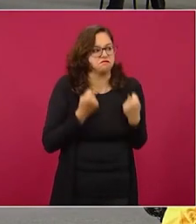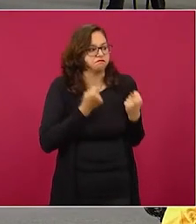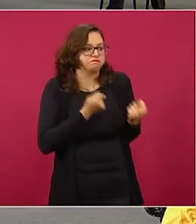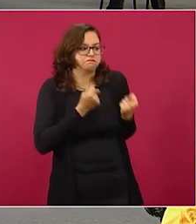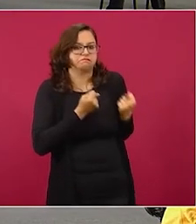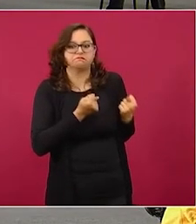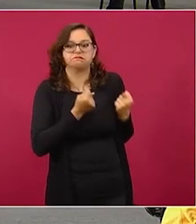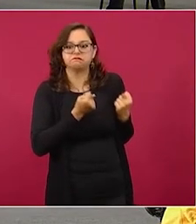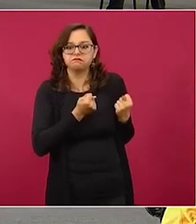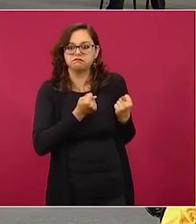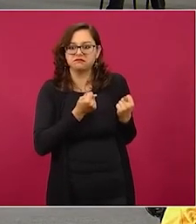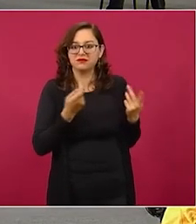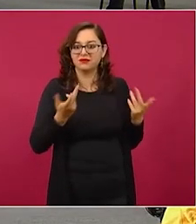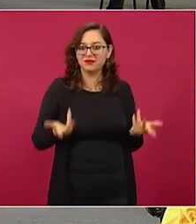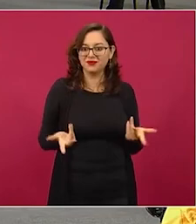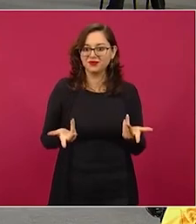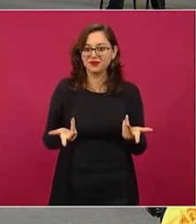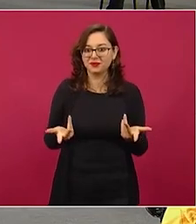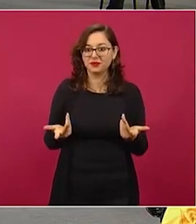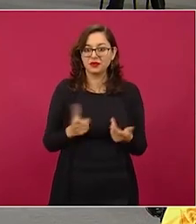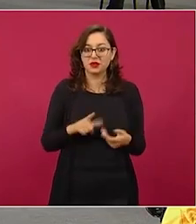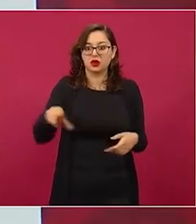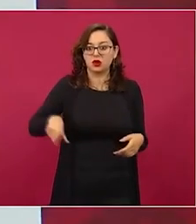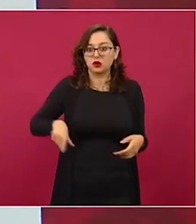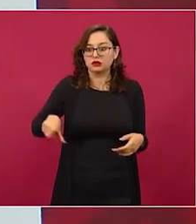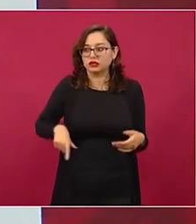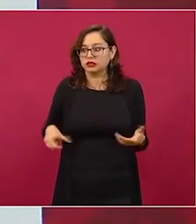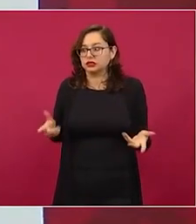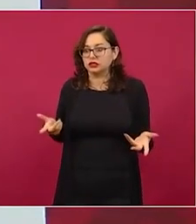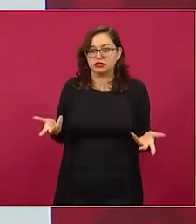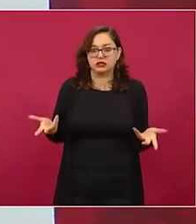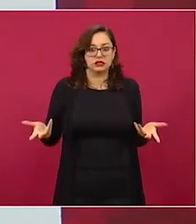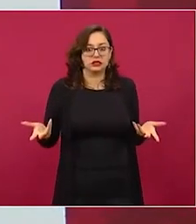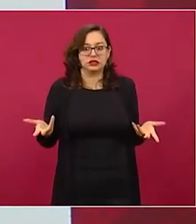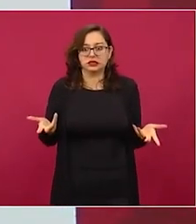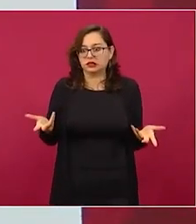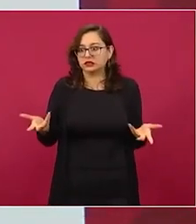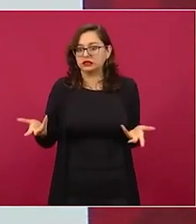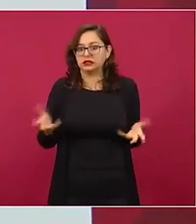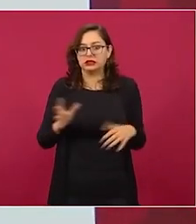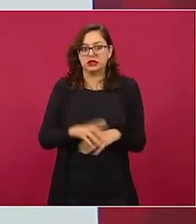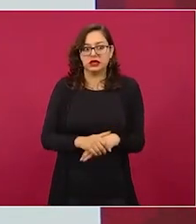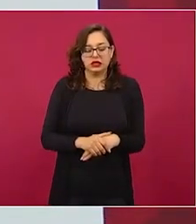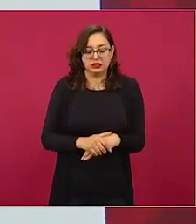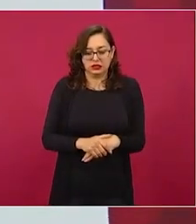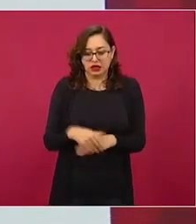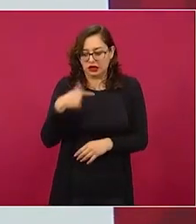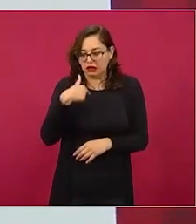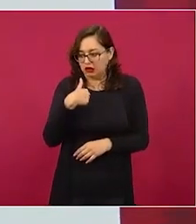Pero por temor al cuestionamiento, a la crítica que va a decir la señora Denise,